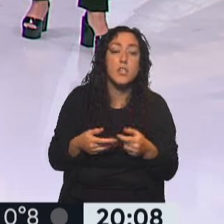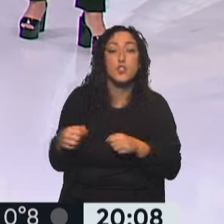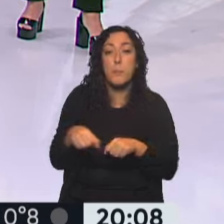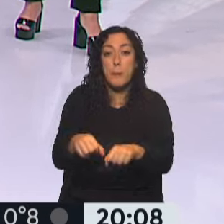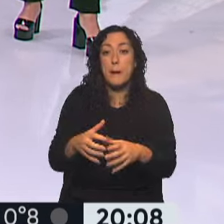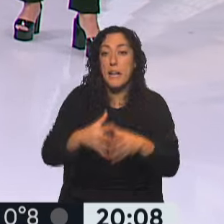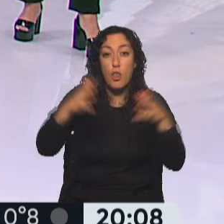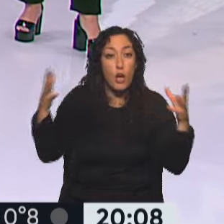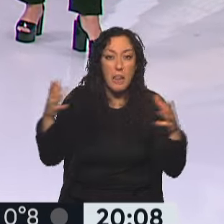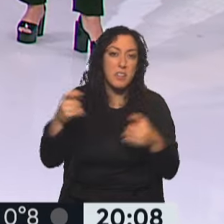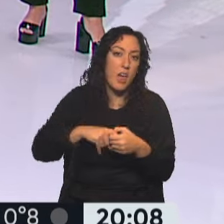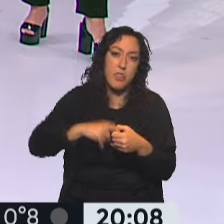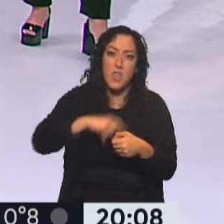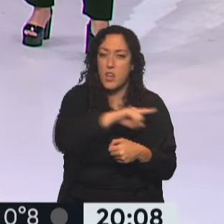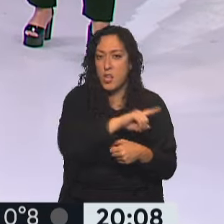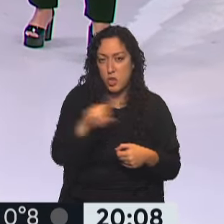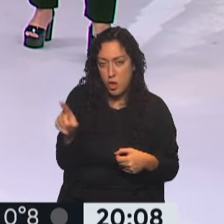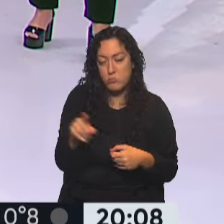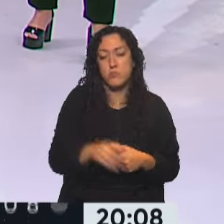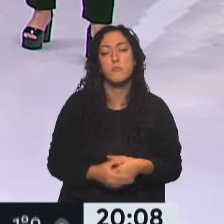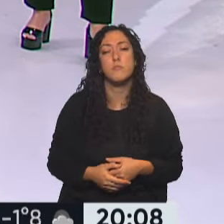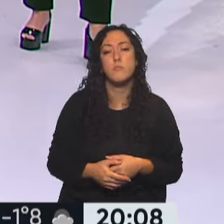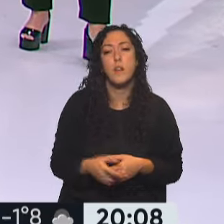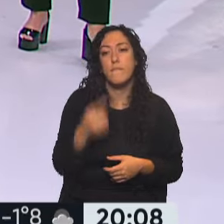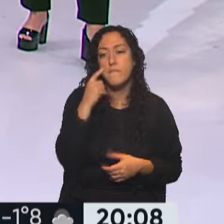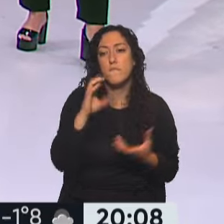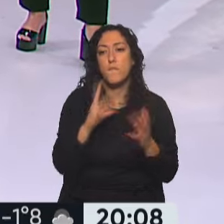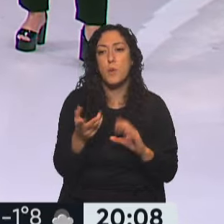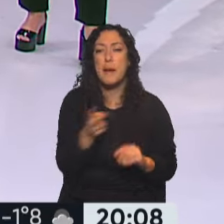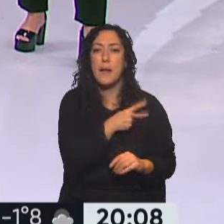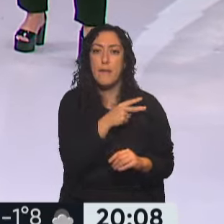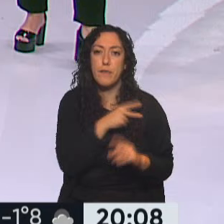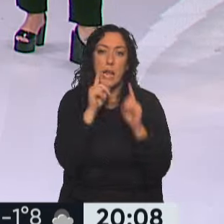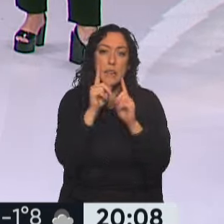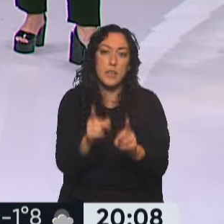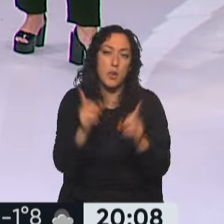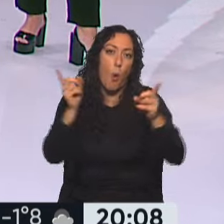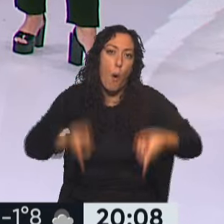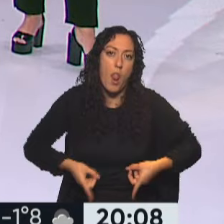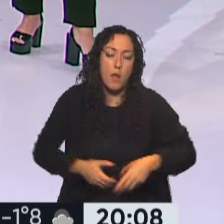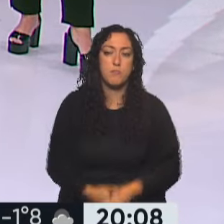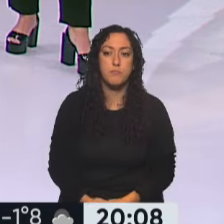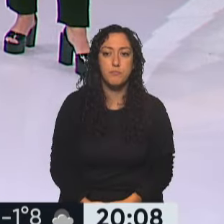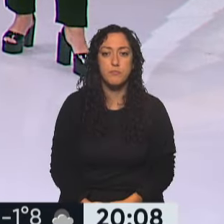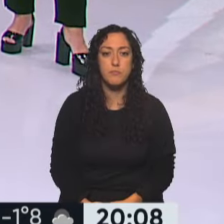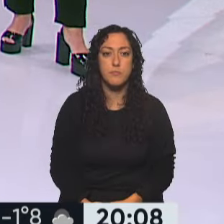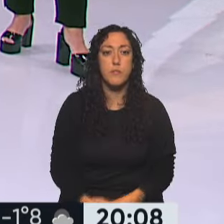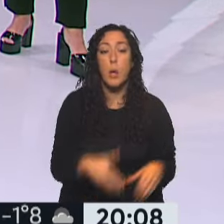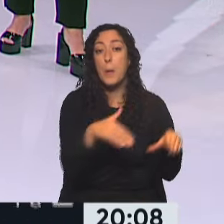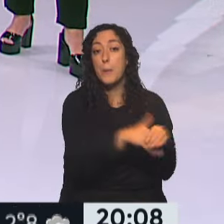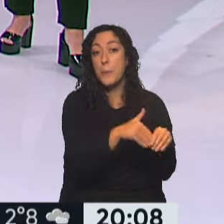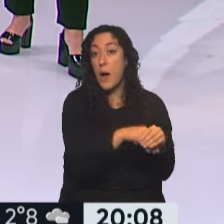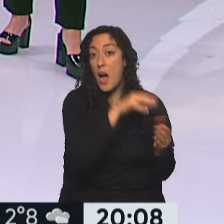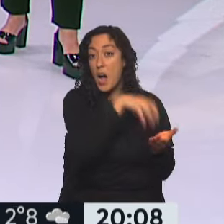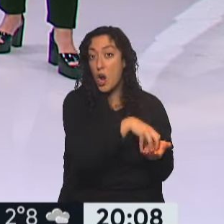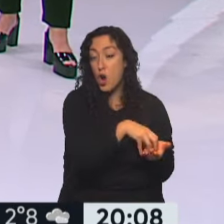dijeron que no se adhieren, pero que sí van a intentar ver de qué forma el personal jerárquico puede dar la atención. Bien, la cuestión banco no van a